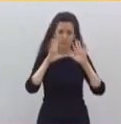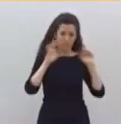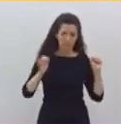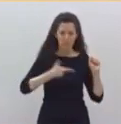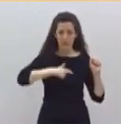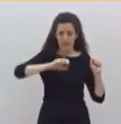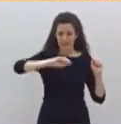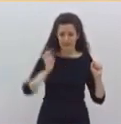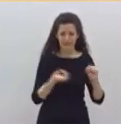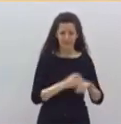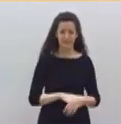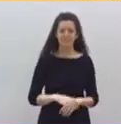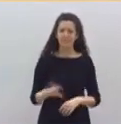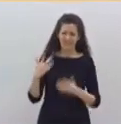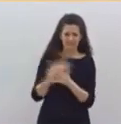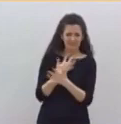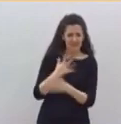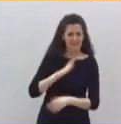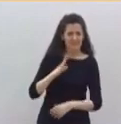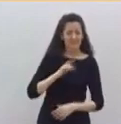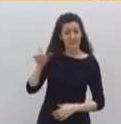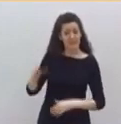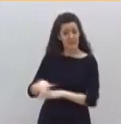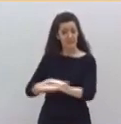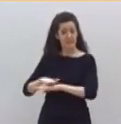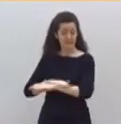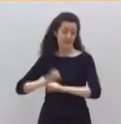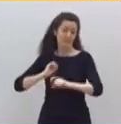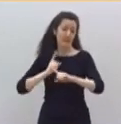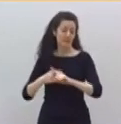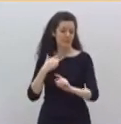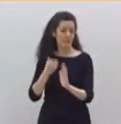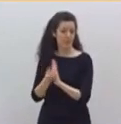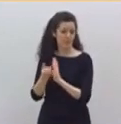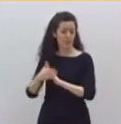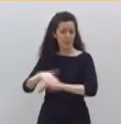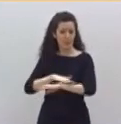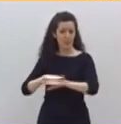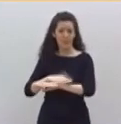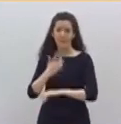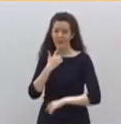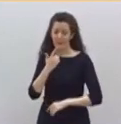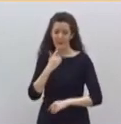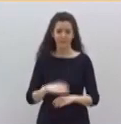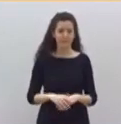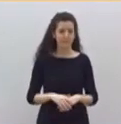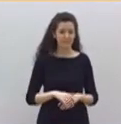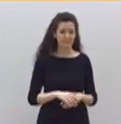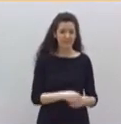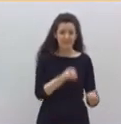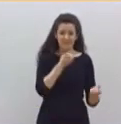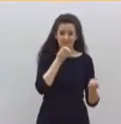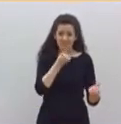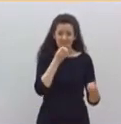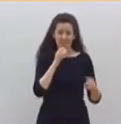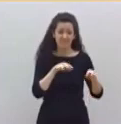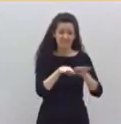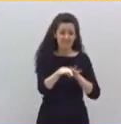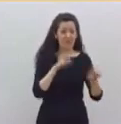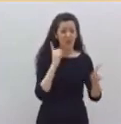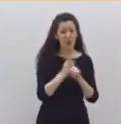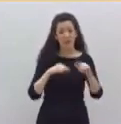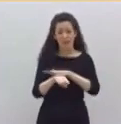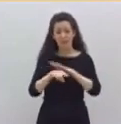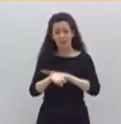experimentada como exportavoz del Gobierno dice que hay que evitar los mensajes negativos contra la gestión del Gobierno? Le exigimos que deje de